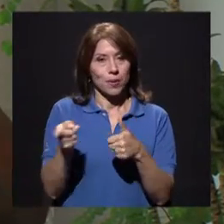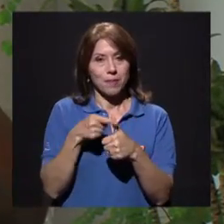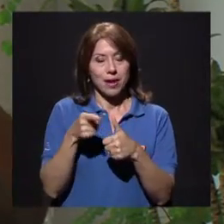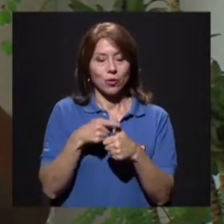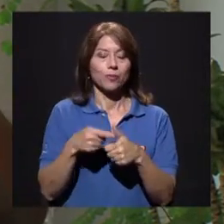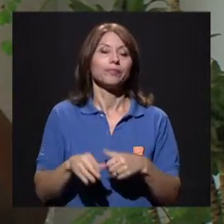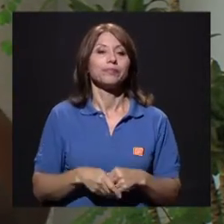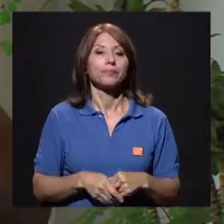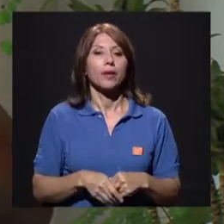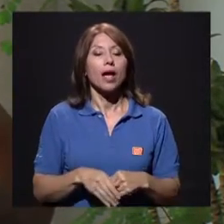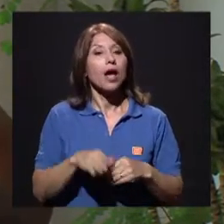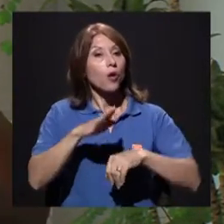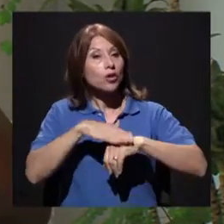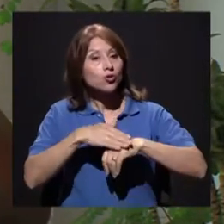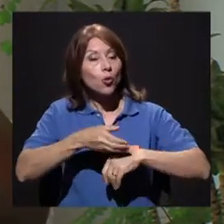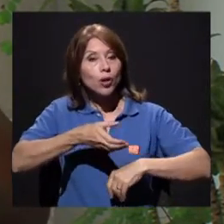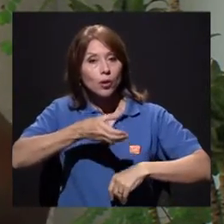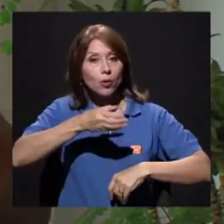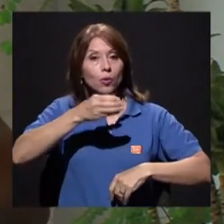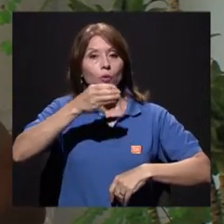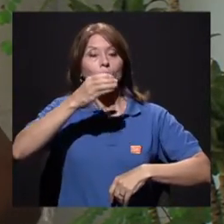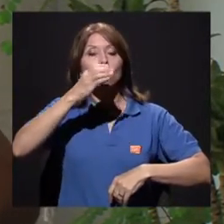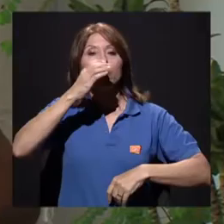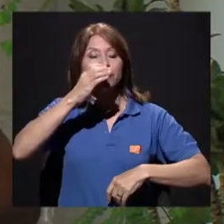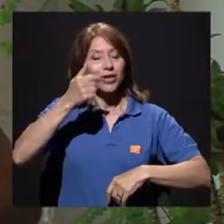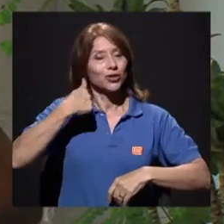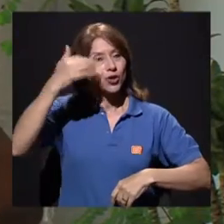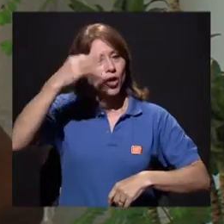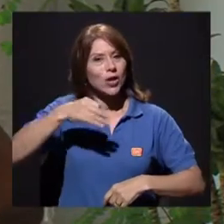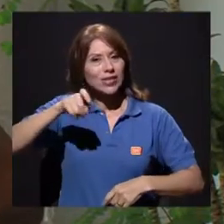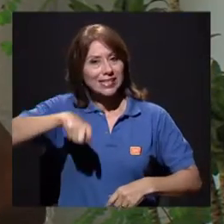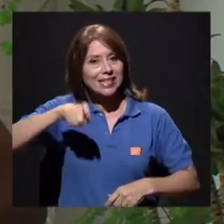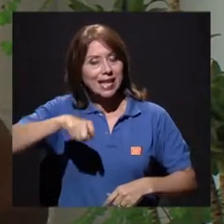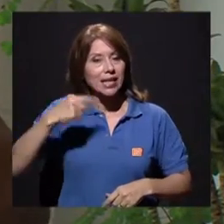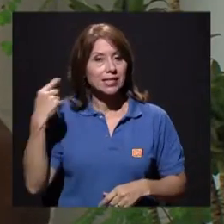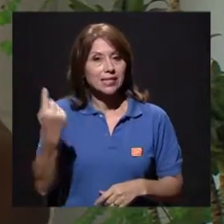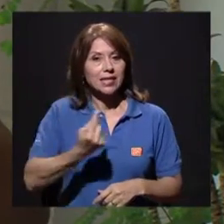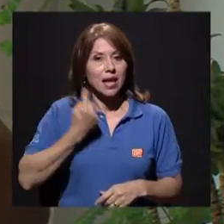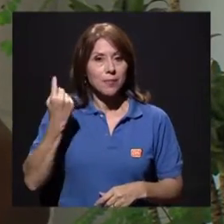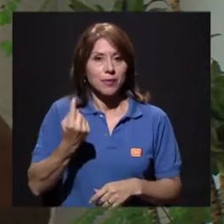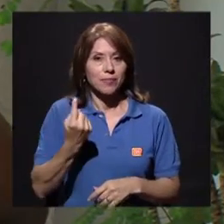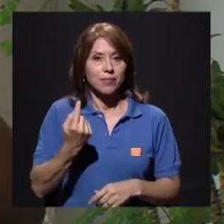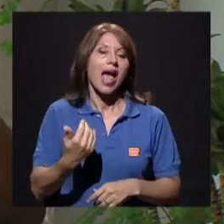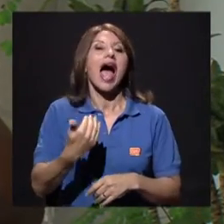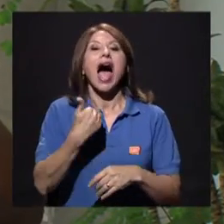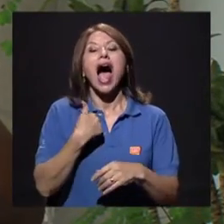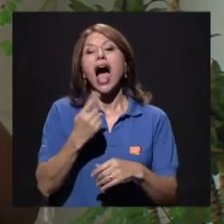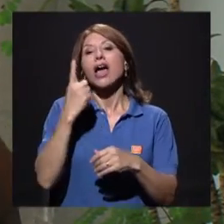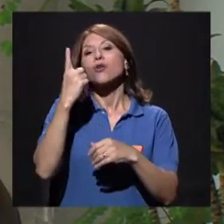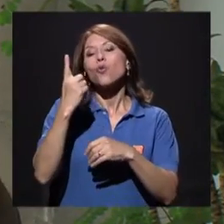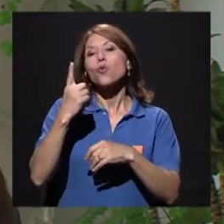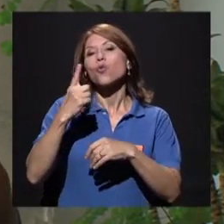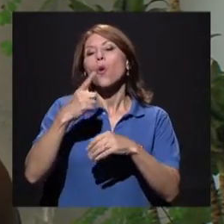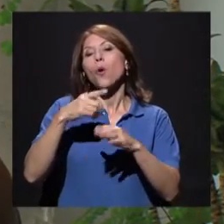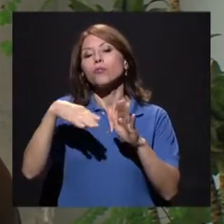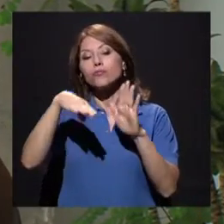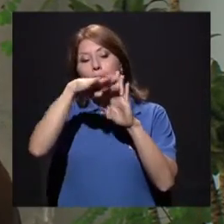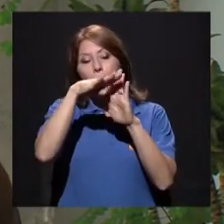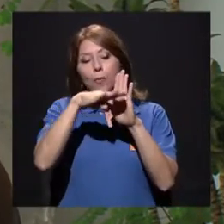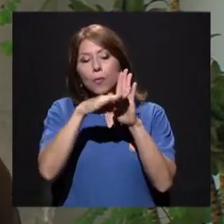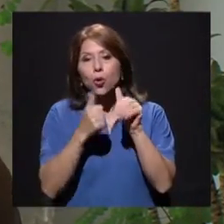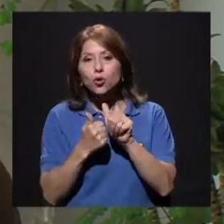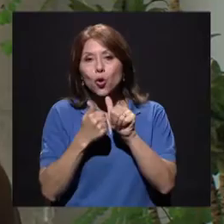La hidratación, yo creo que siempre es necesaria, ¿verdad? Hay un protocolo que dice durante la actividad física,